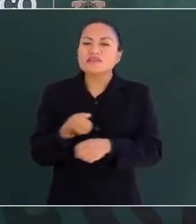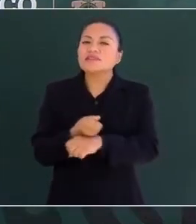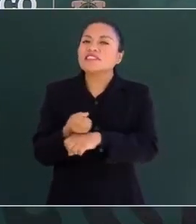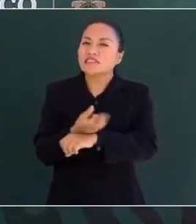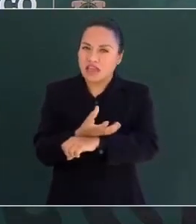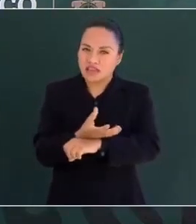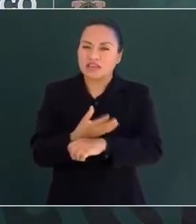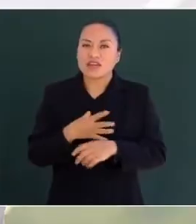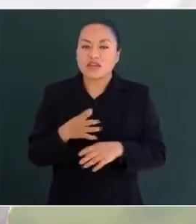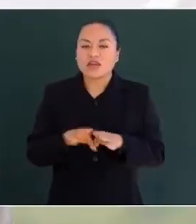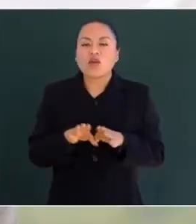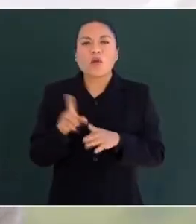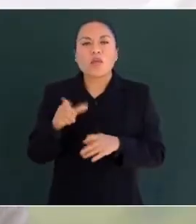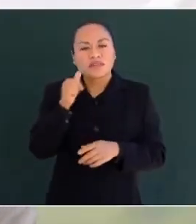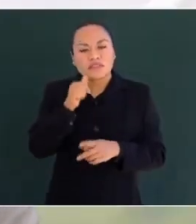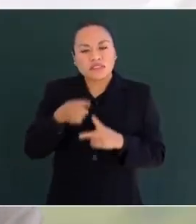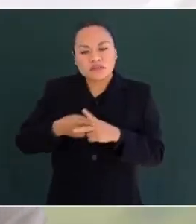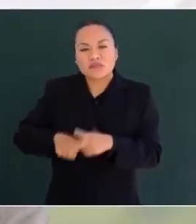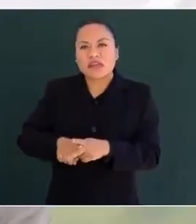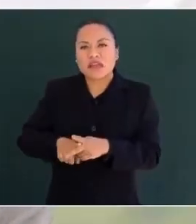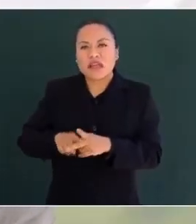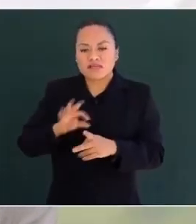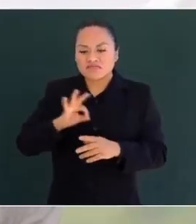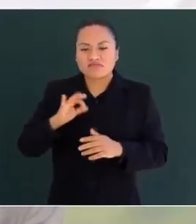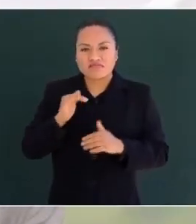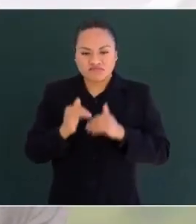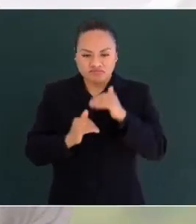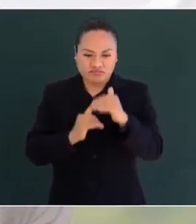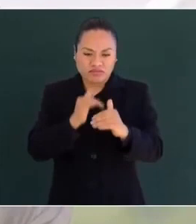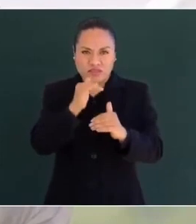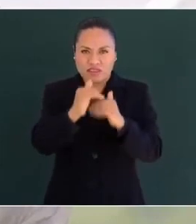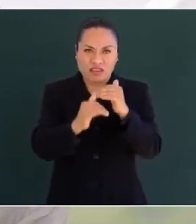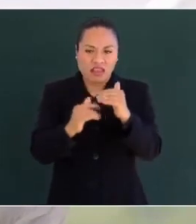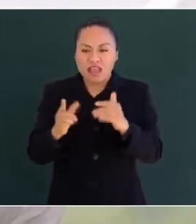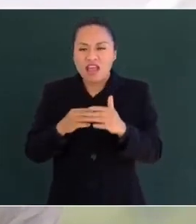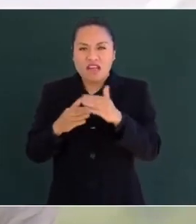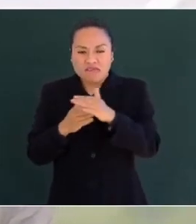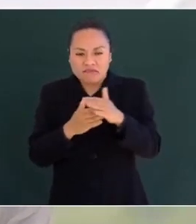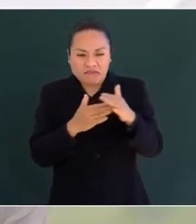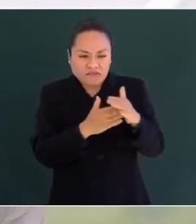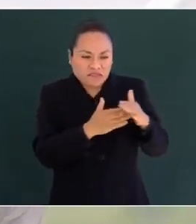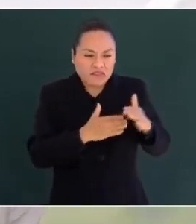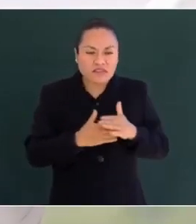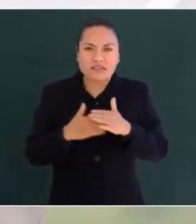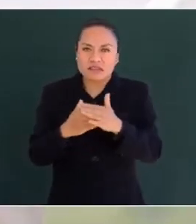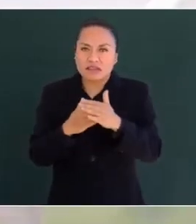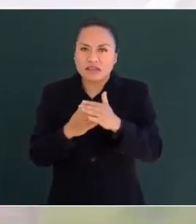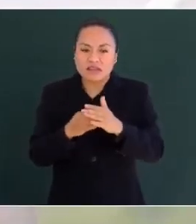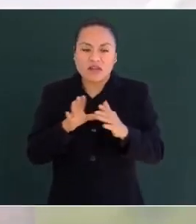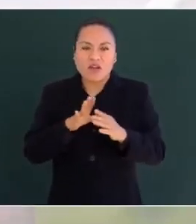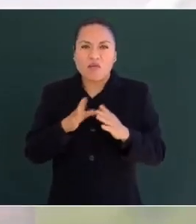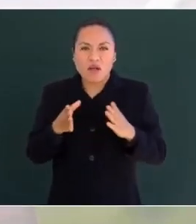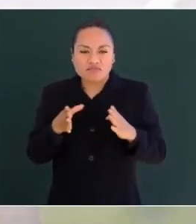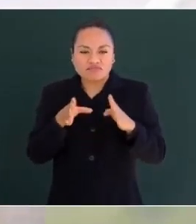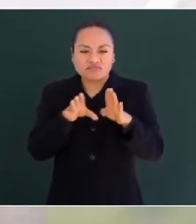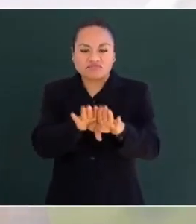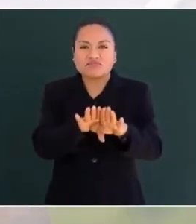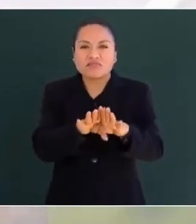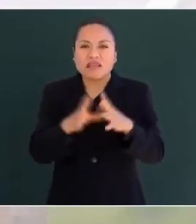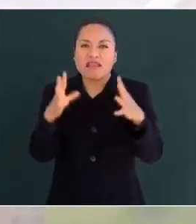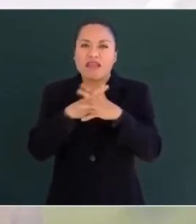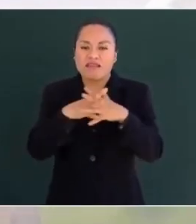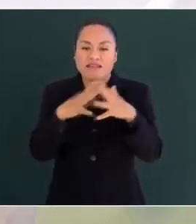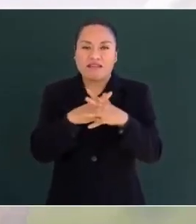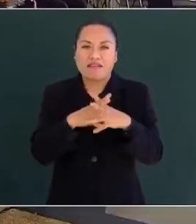supo elevarse sobre sus propias limitaciones para cerrar el ciclo de la guerra de independencia,